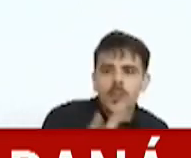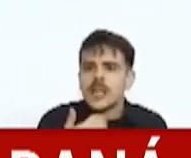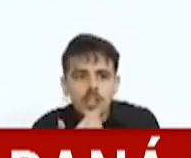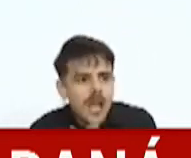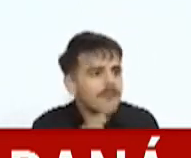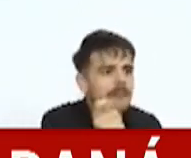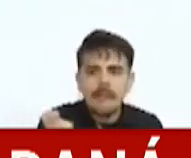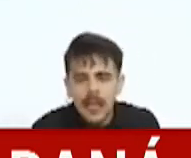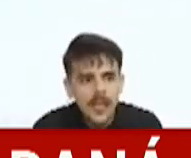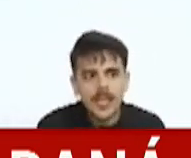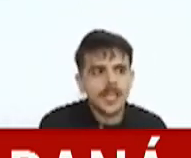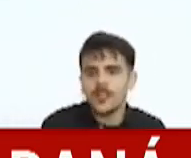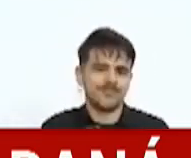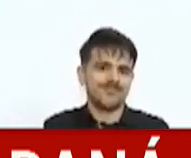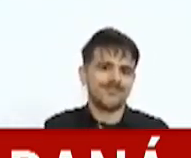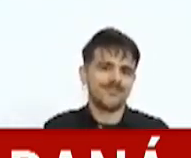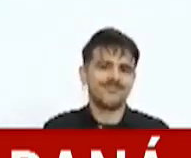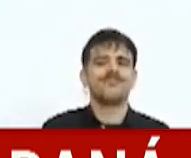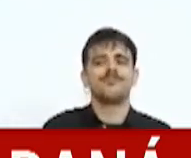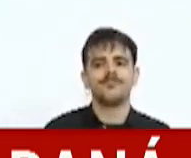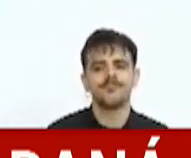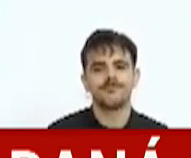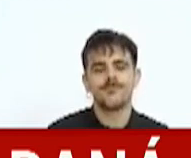que existe una circulación comunitaria. Gracias.